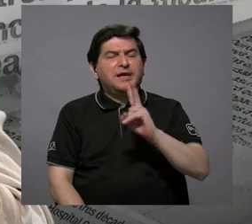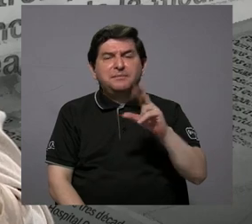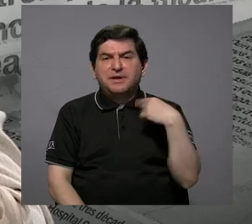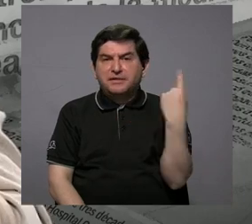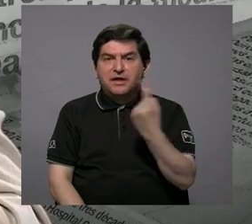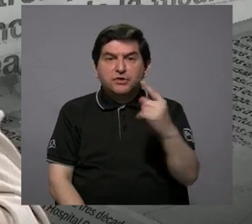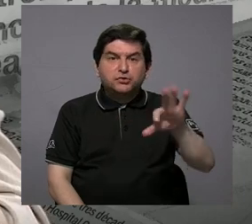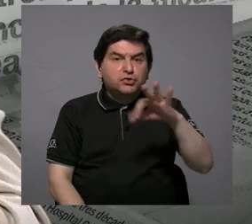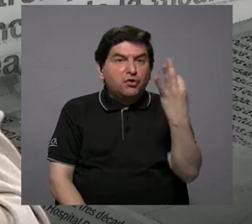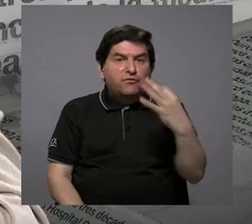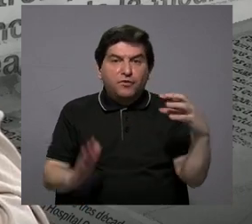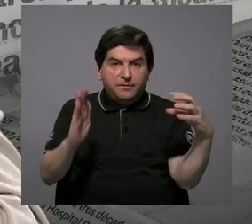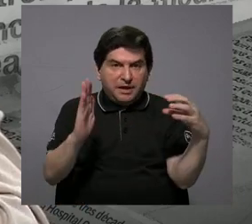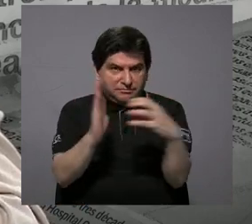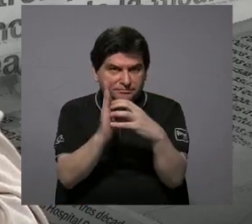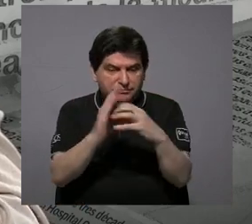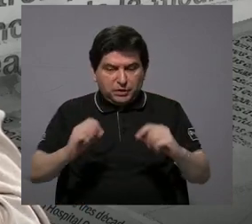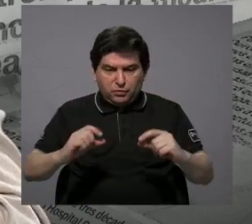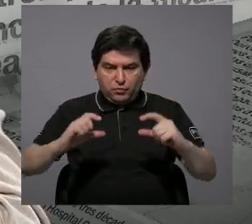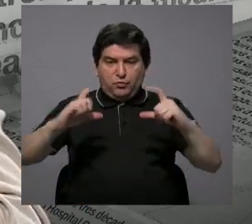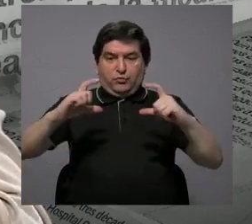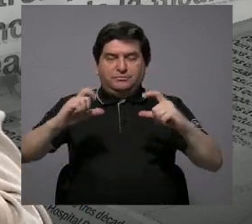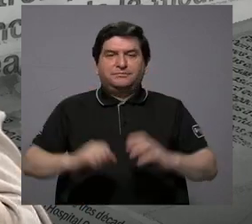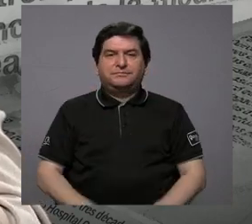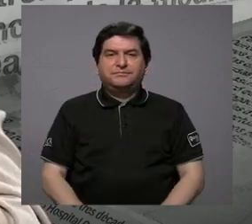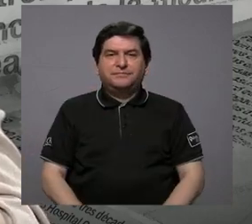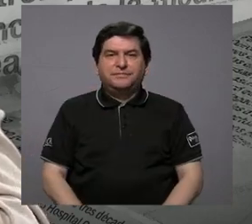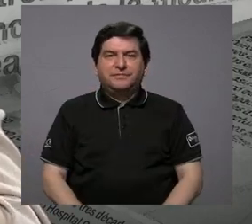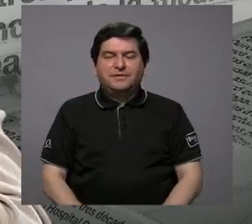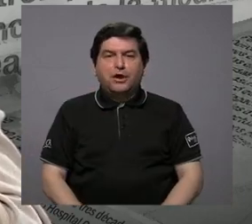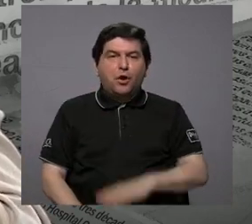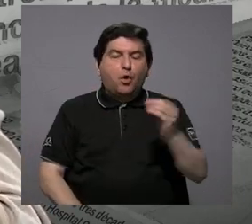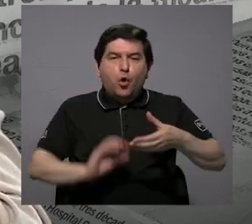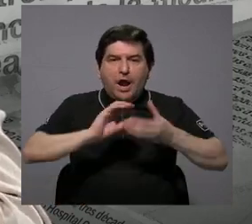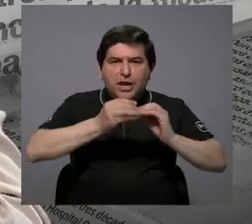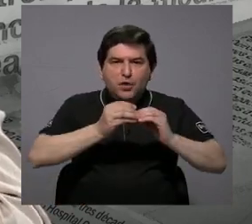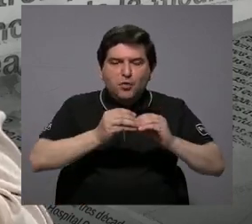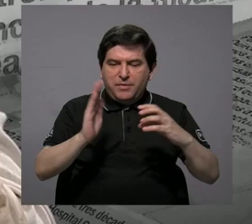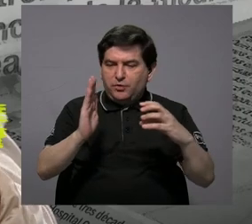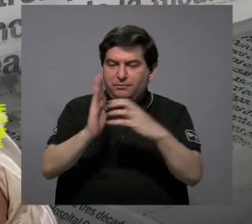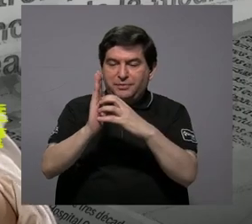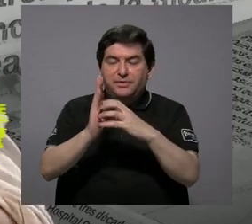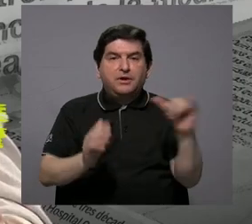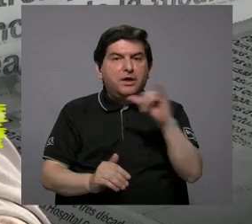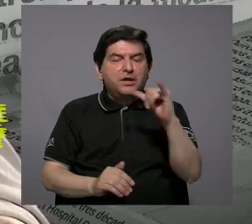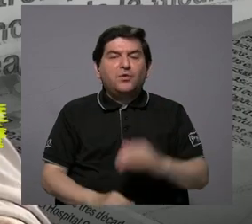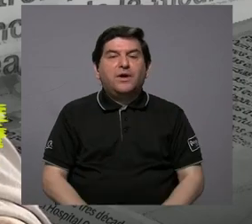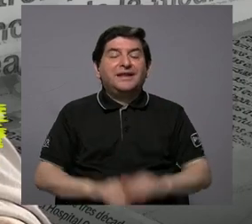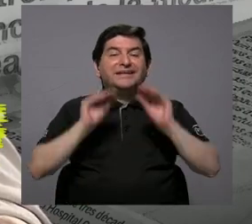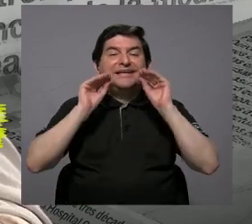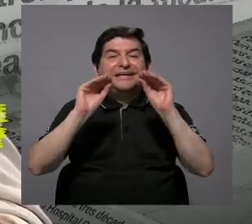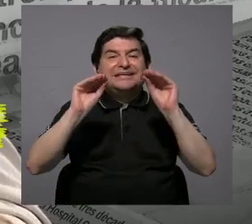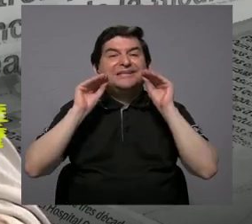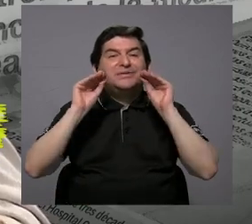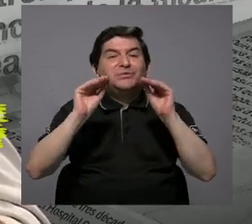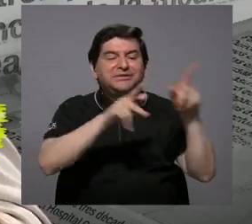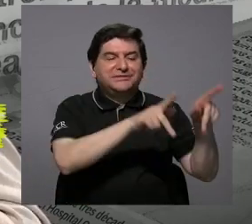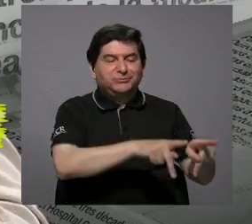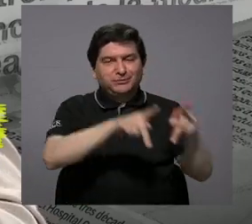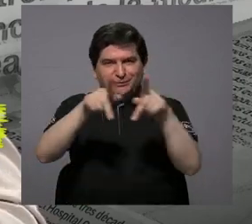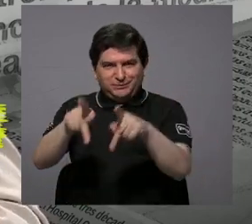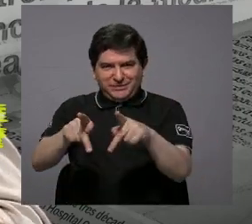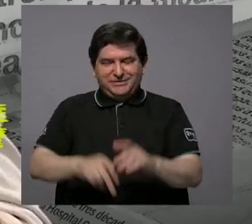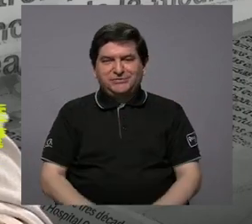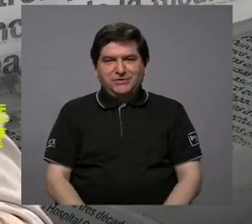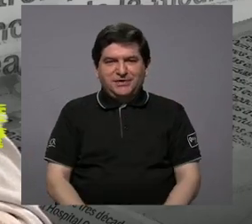solamente es la forma de carga, como usted lo menciona, y ni la cantidad de cargadores, justamente también tiene que ver mucho con la educación de las personas